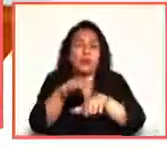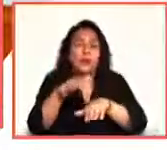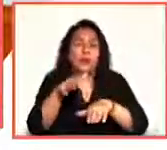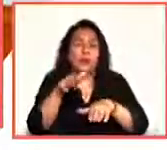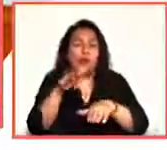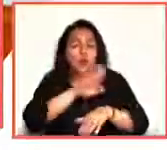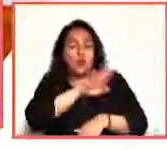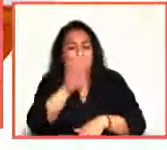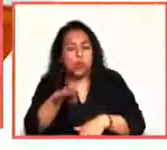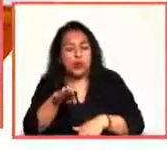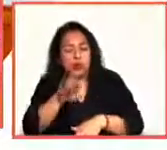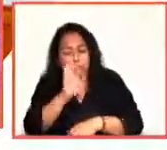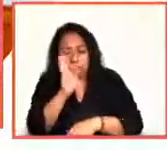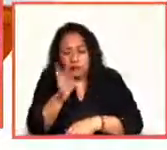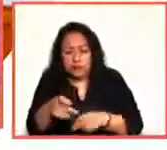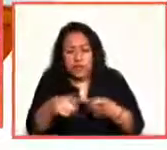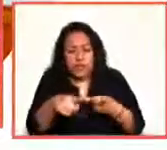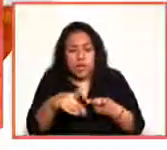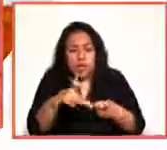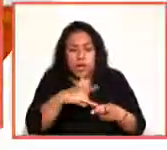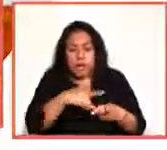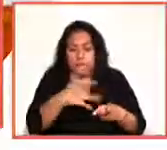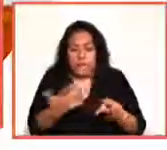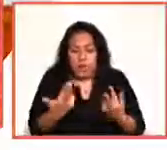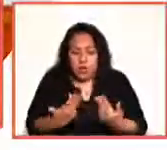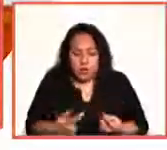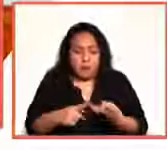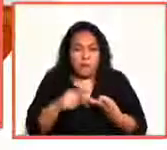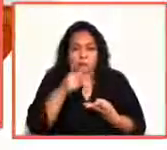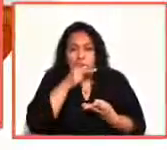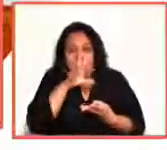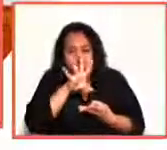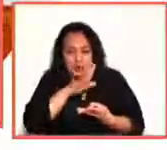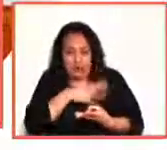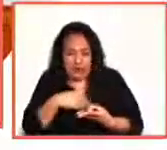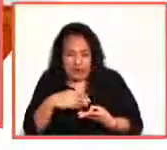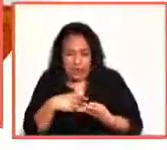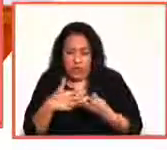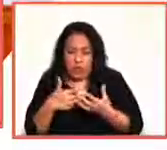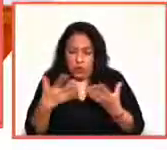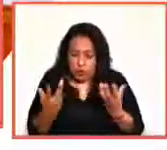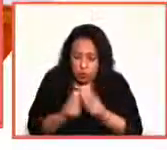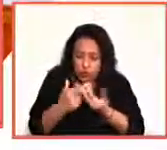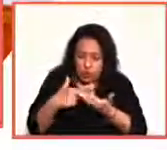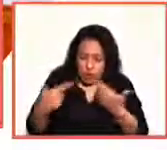el desamor, la relación padres e hijos y la sensación de vacío del ser humano.